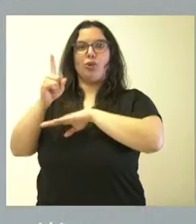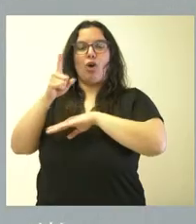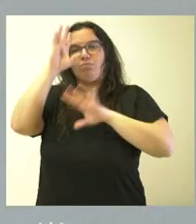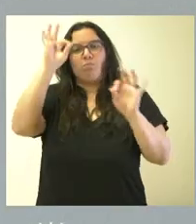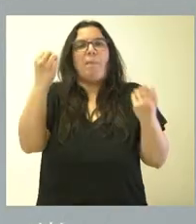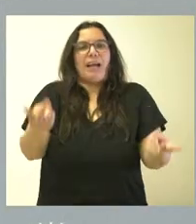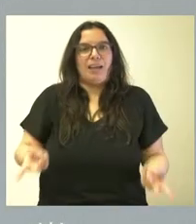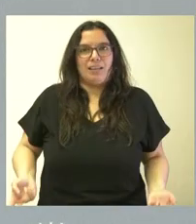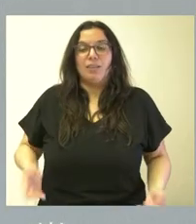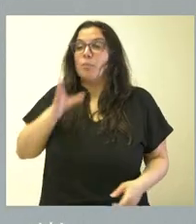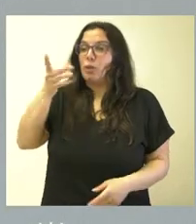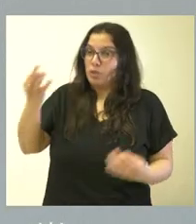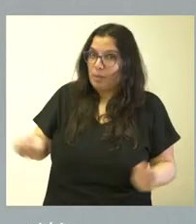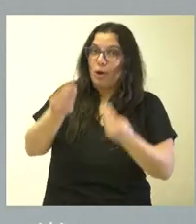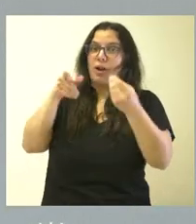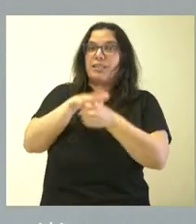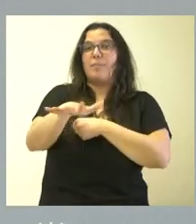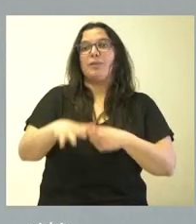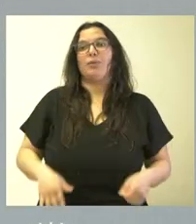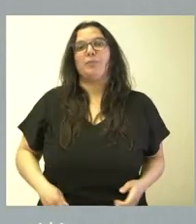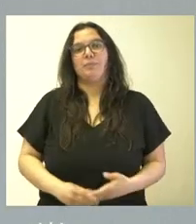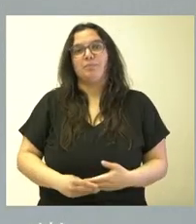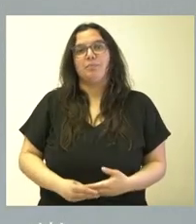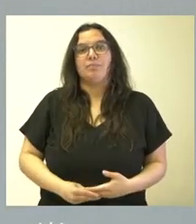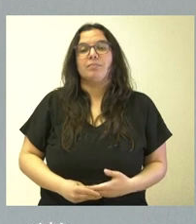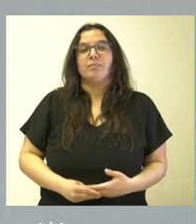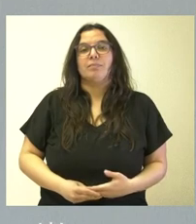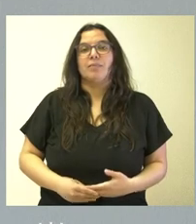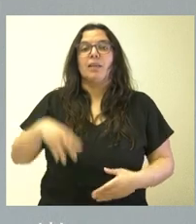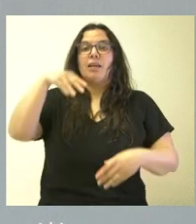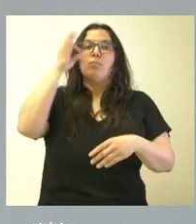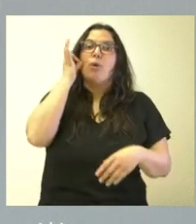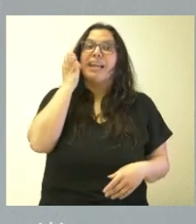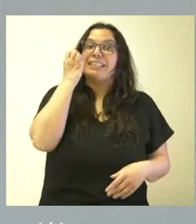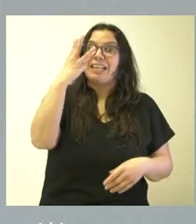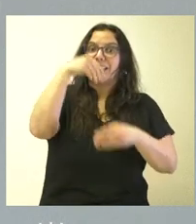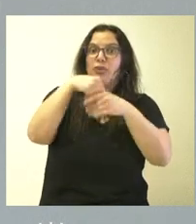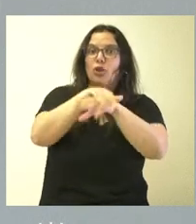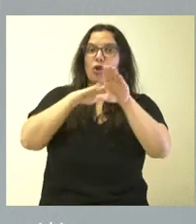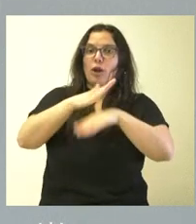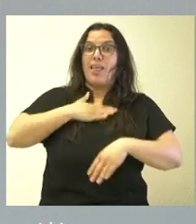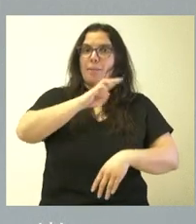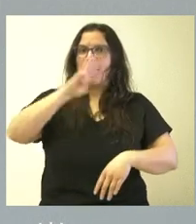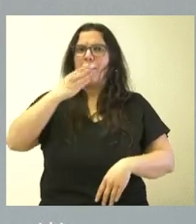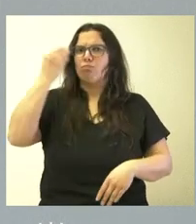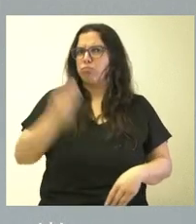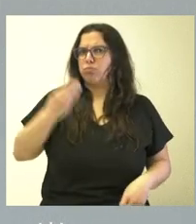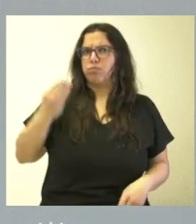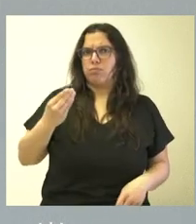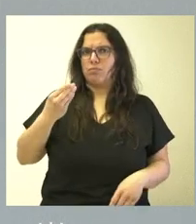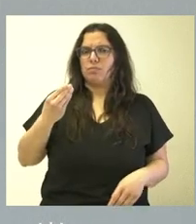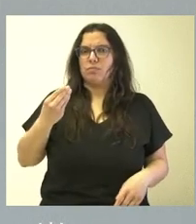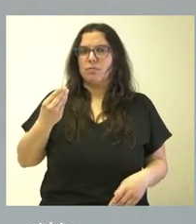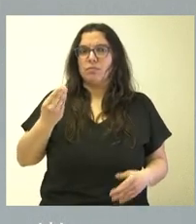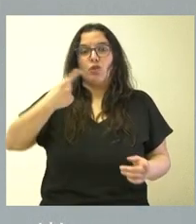Por eso hay que seguir mejorando en ese ámbito. Tenemos tres mujeres del Partido Popular extraordinarias en el Gobierno de Castilla y León y nuestra